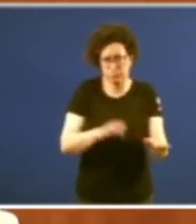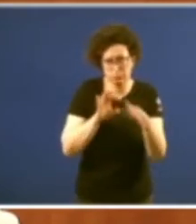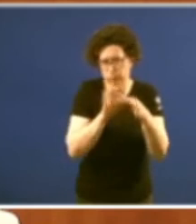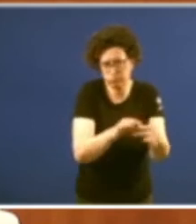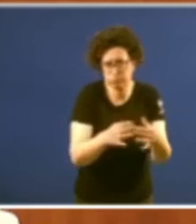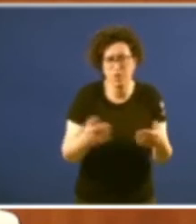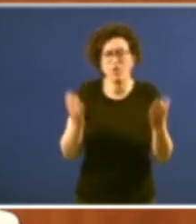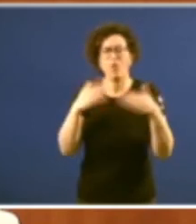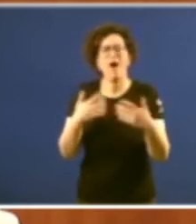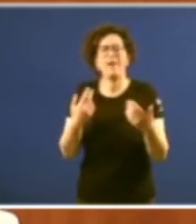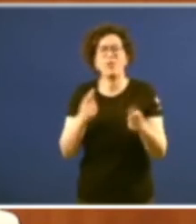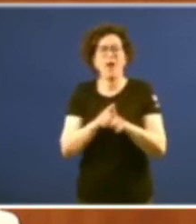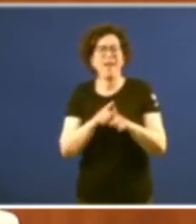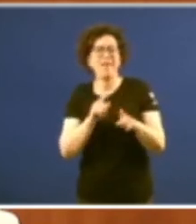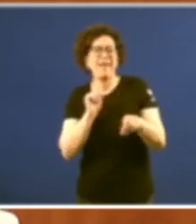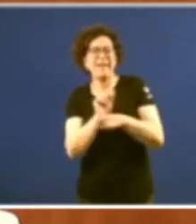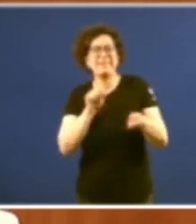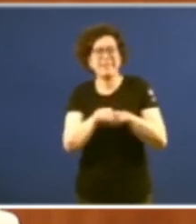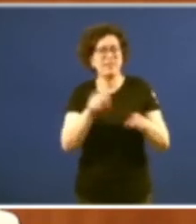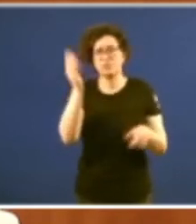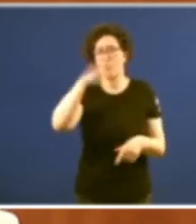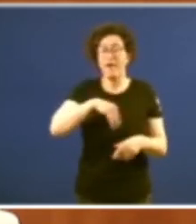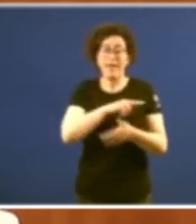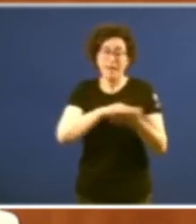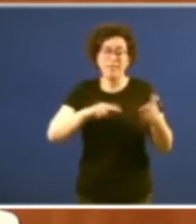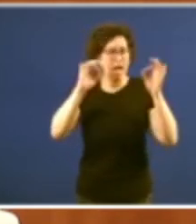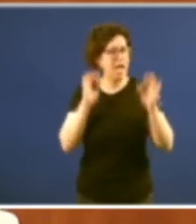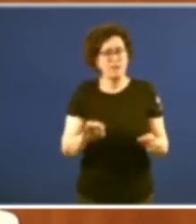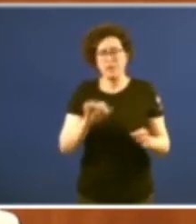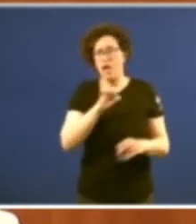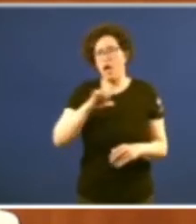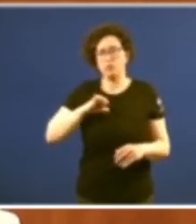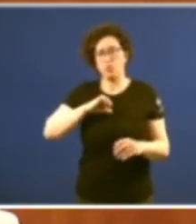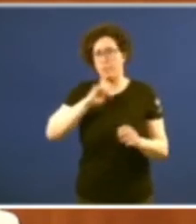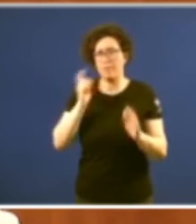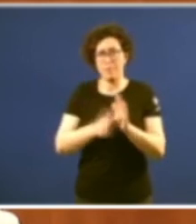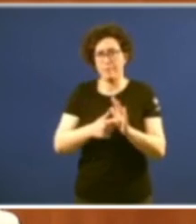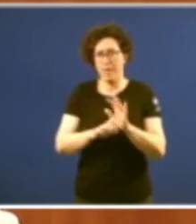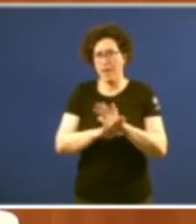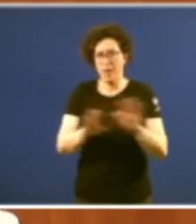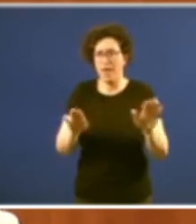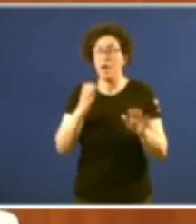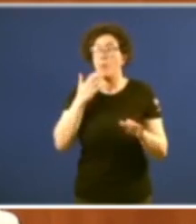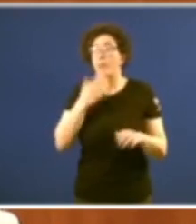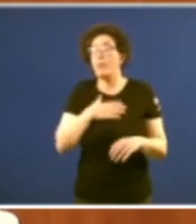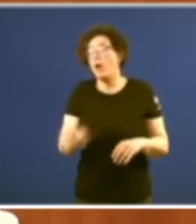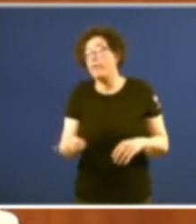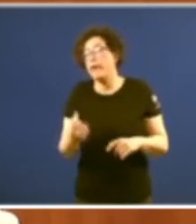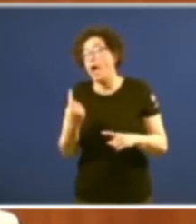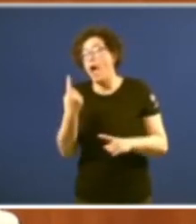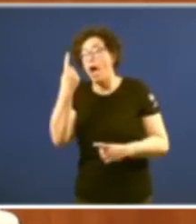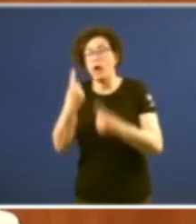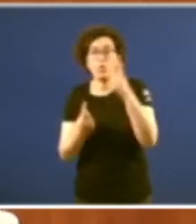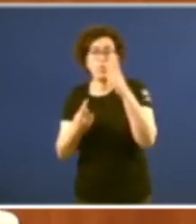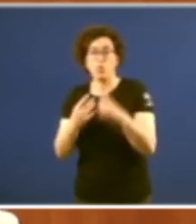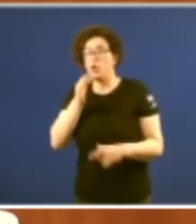non hai voces críticas Galicia é unha autonomía plena é posible que axa quien crea que non de todo porque ainda